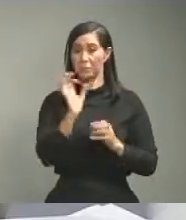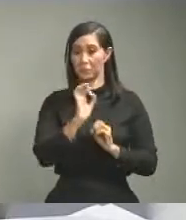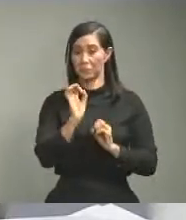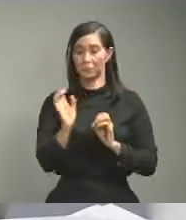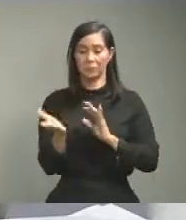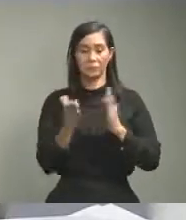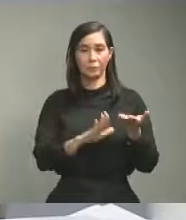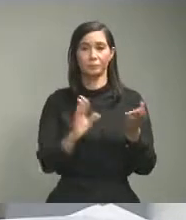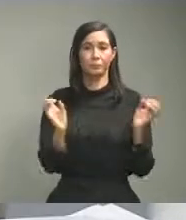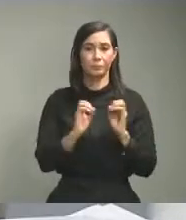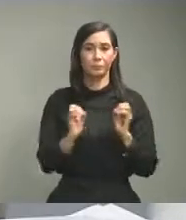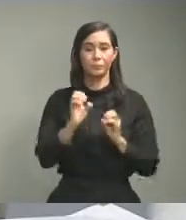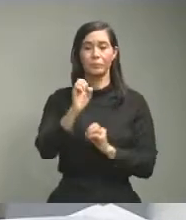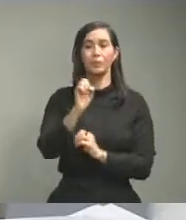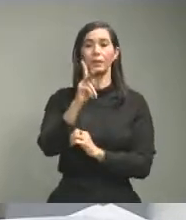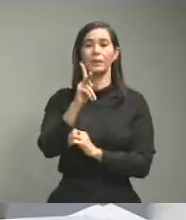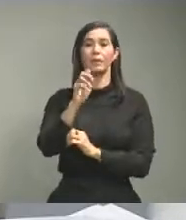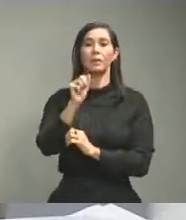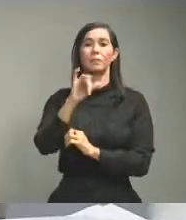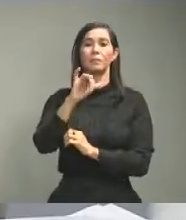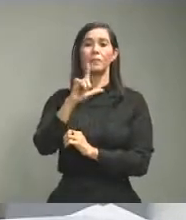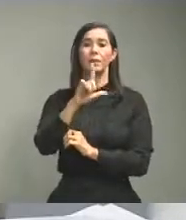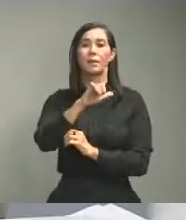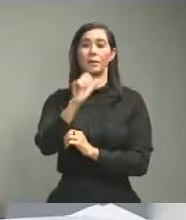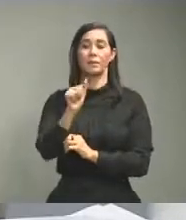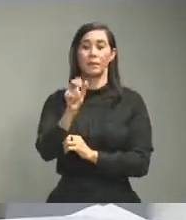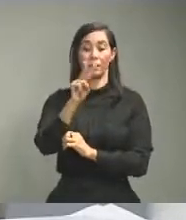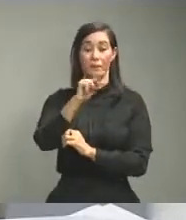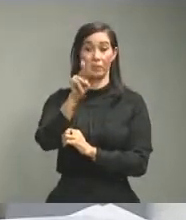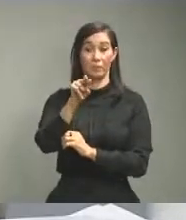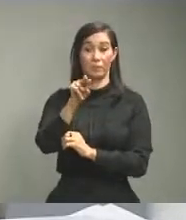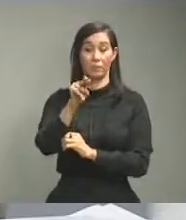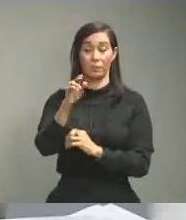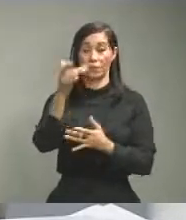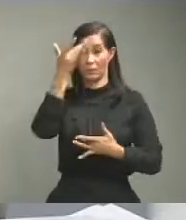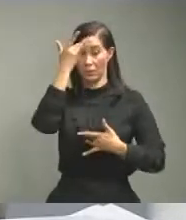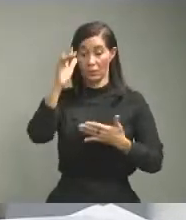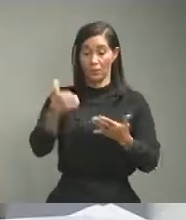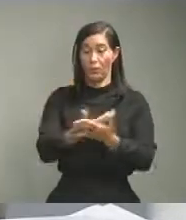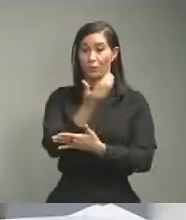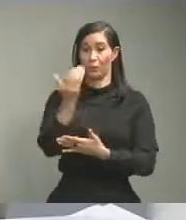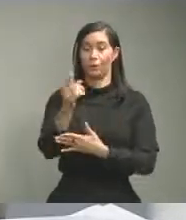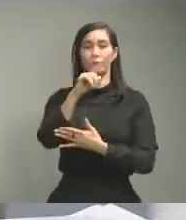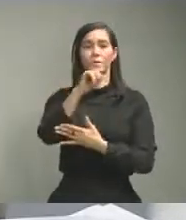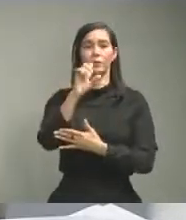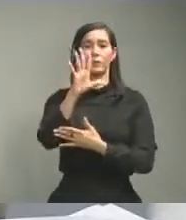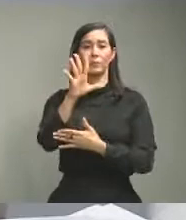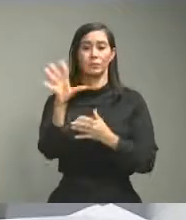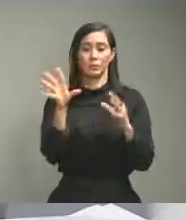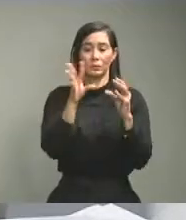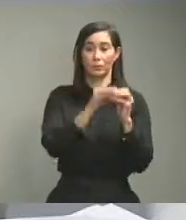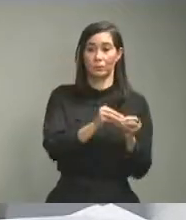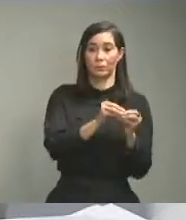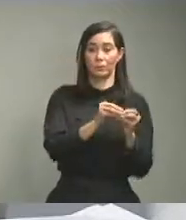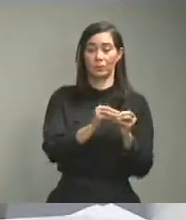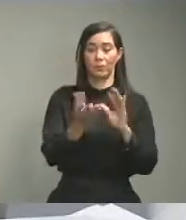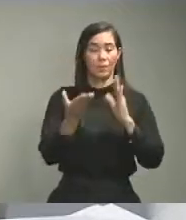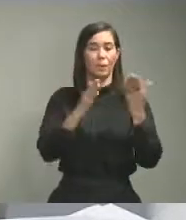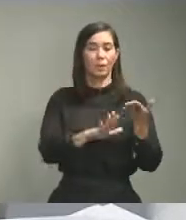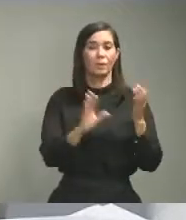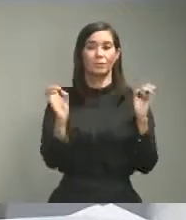Espaillat 22 casos nuevos 105 acumulados 0